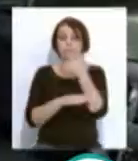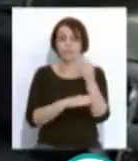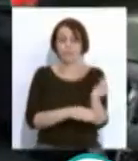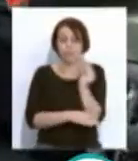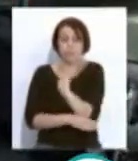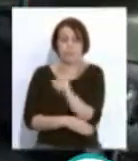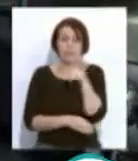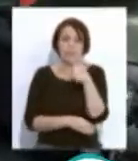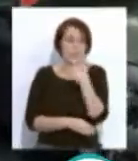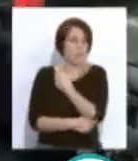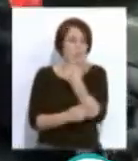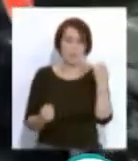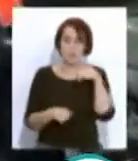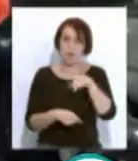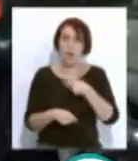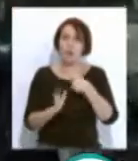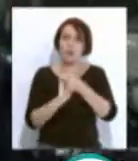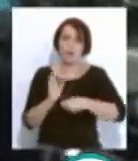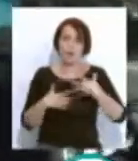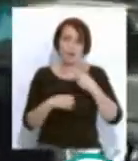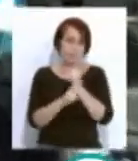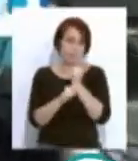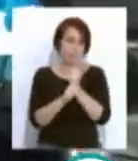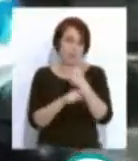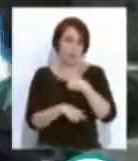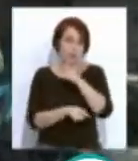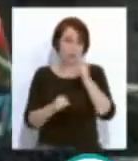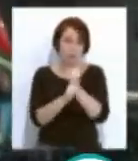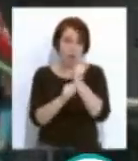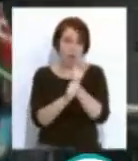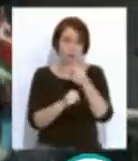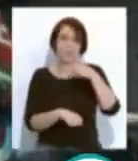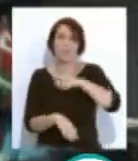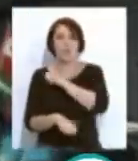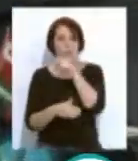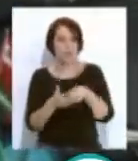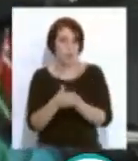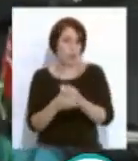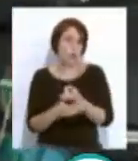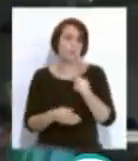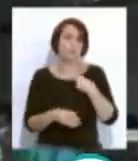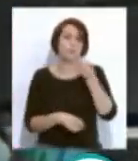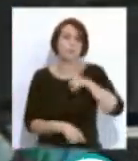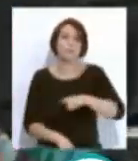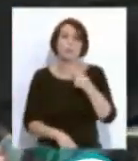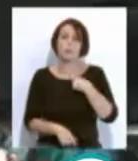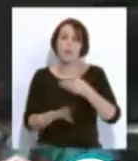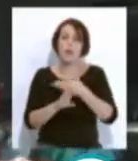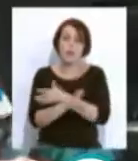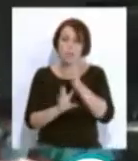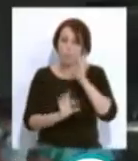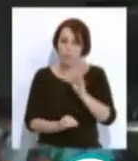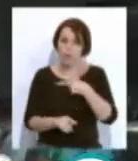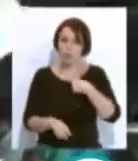necesidad de mejorar las condiciones laborales de los trabajadores y de las contrataciones y aumentar la prevención en